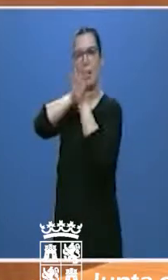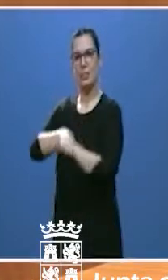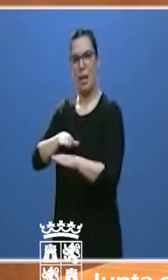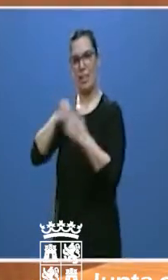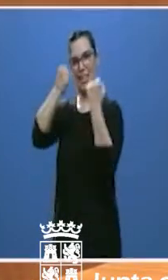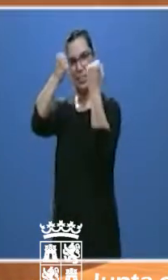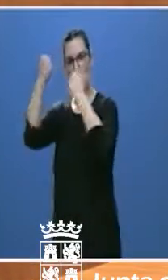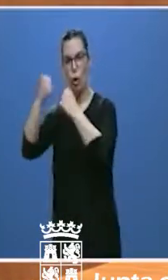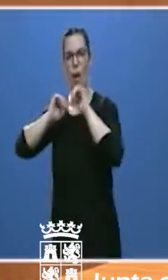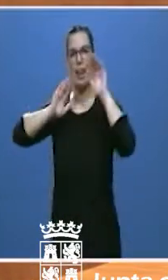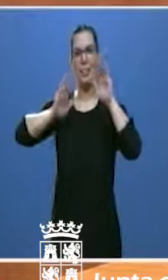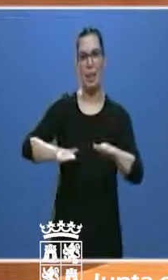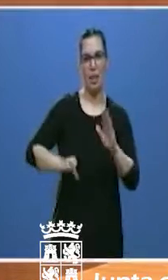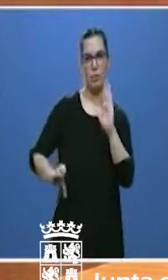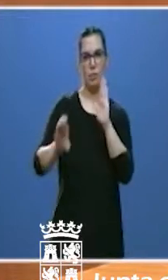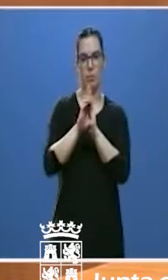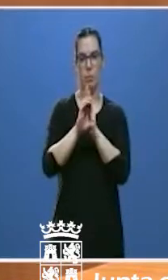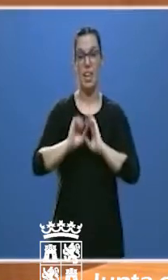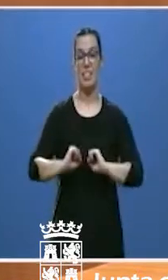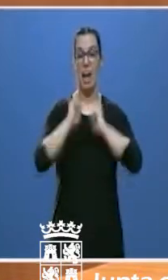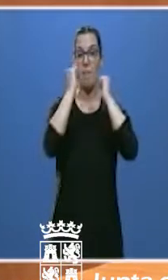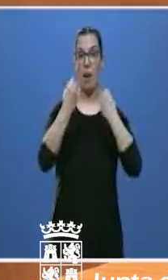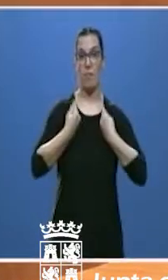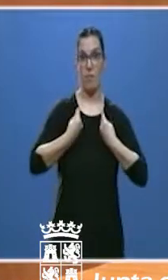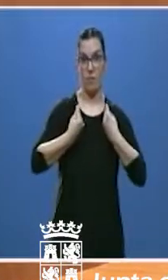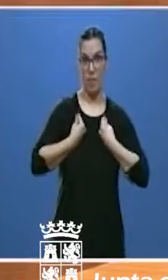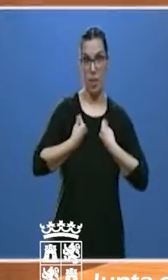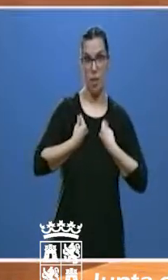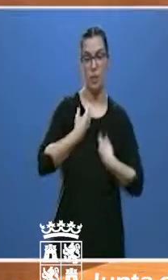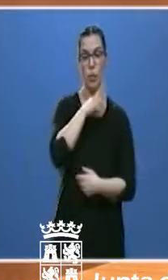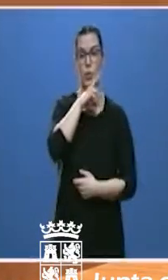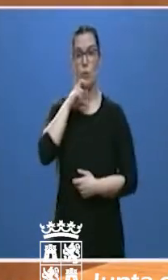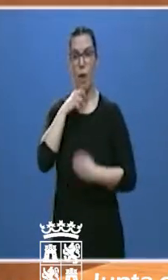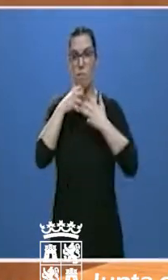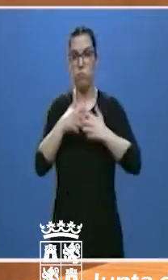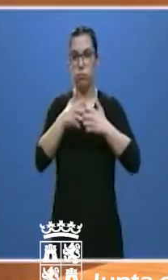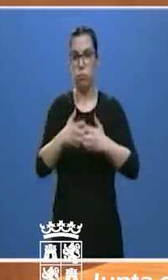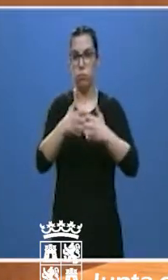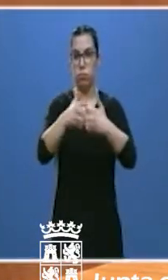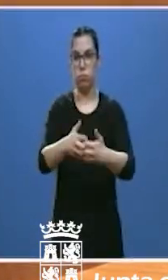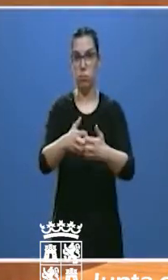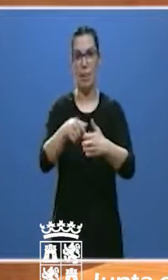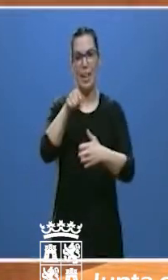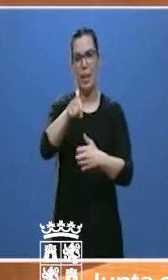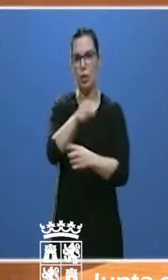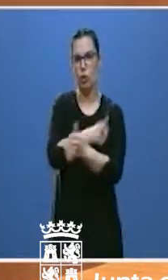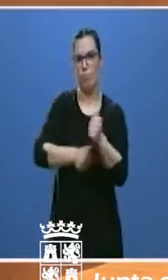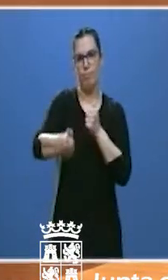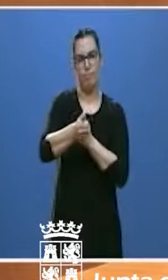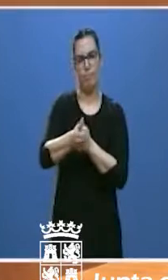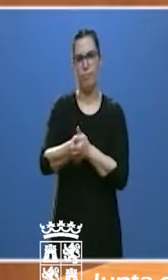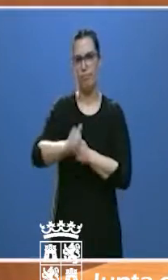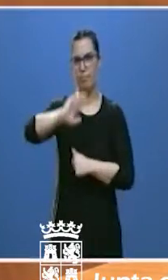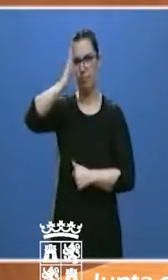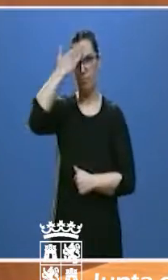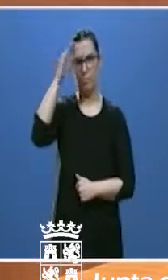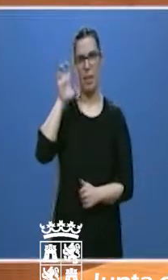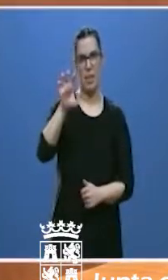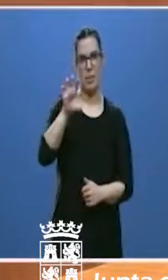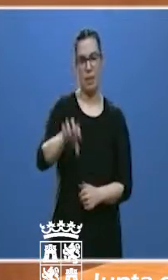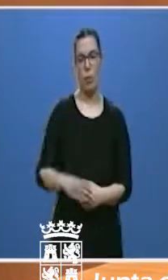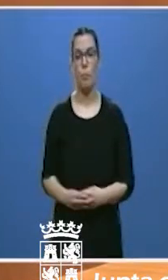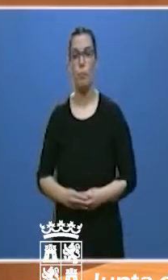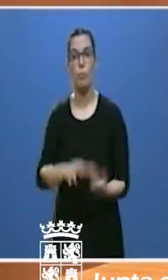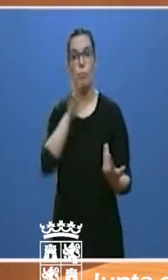Salvar vidas, preservar el funcionamiento de la sociedad, es una suprema cuestión de Estado. De ahí nuestra